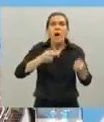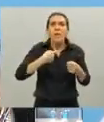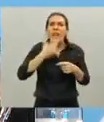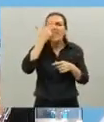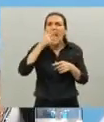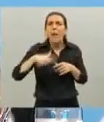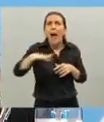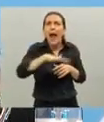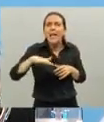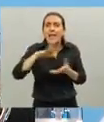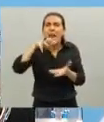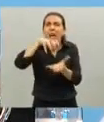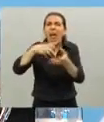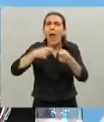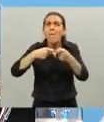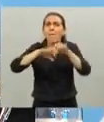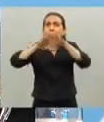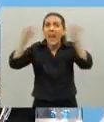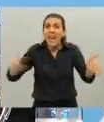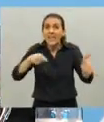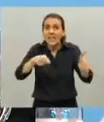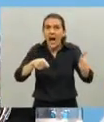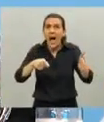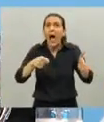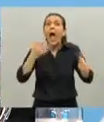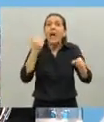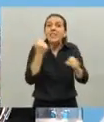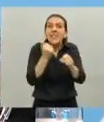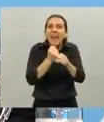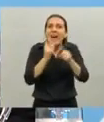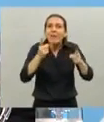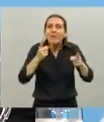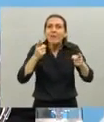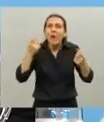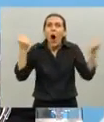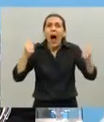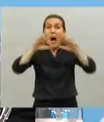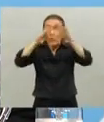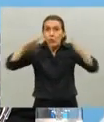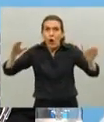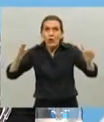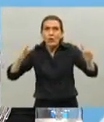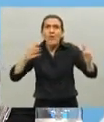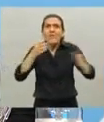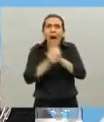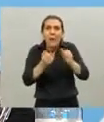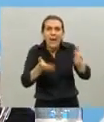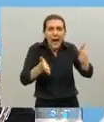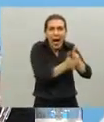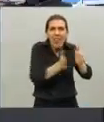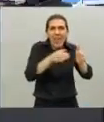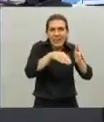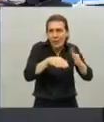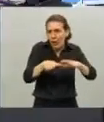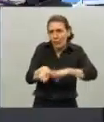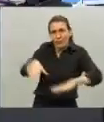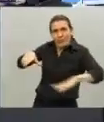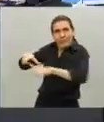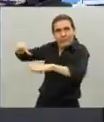Martín como una empresa que hace interiores de automóviles se reconvirtió para darle barbijos